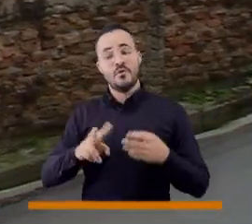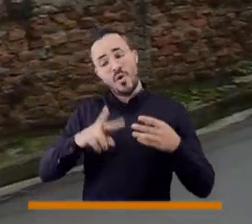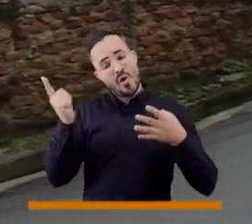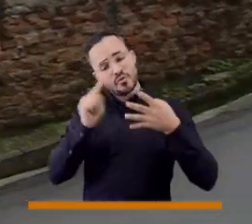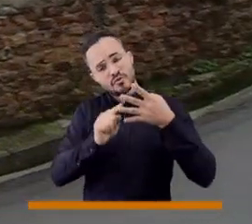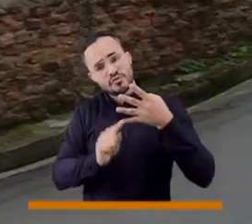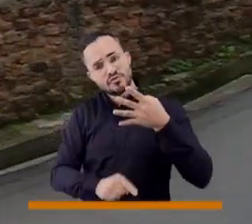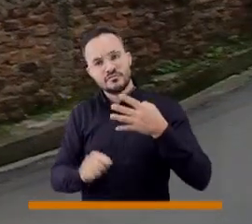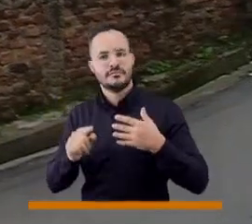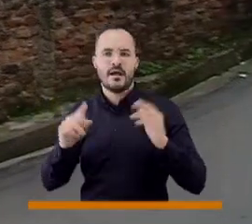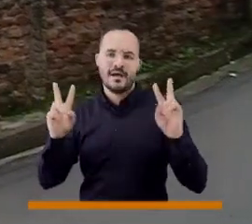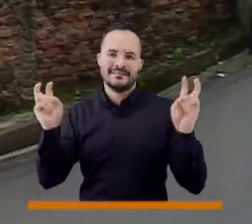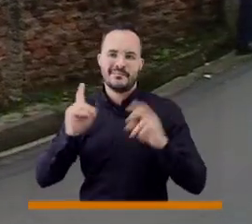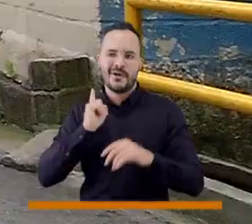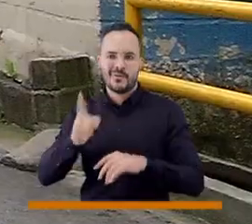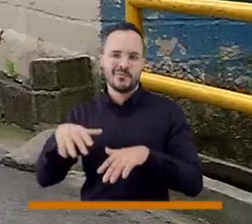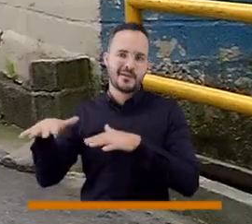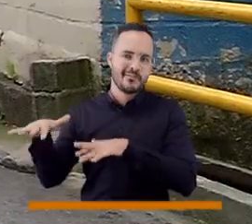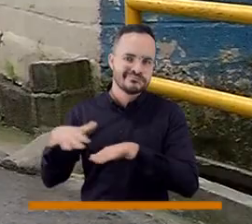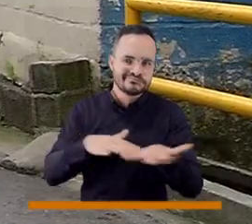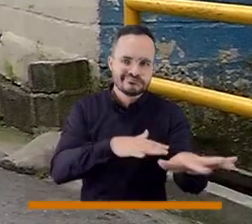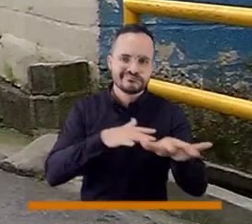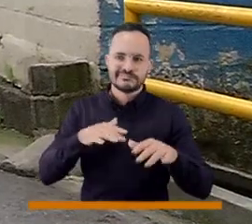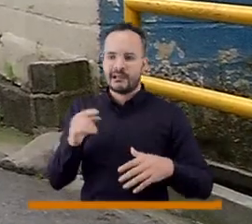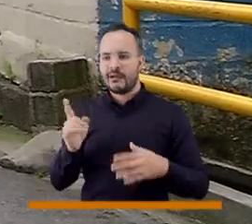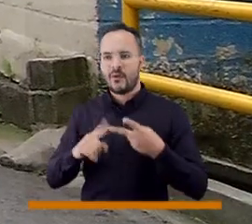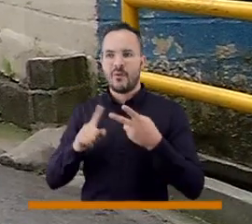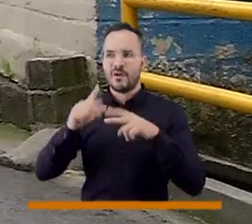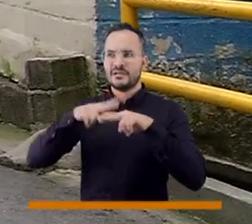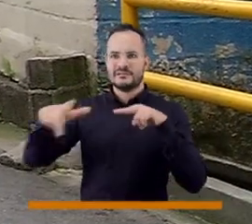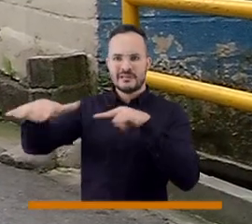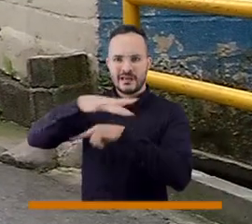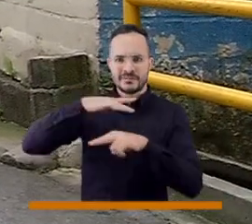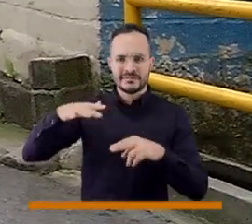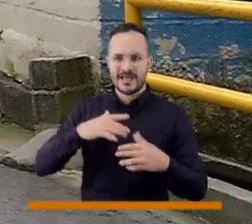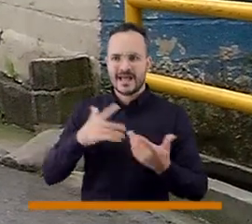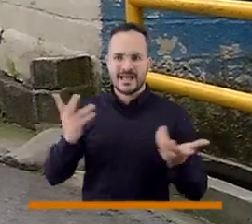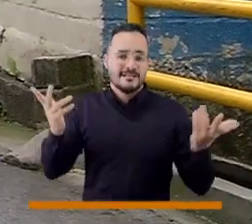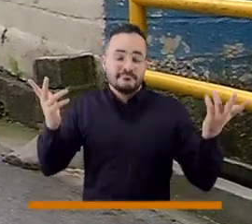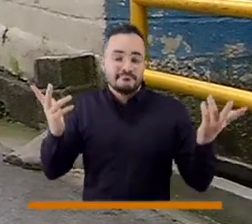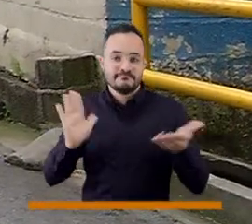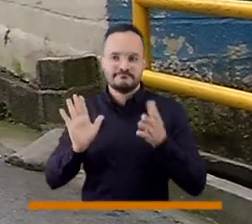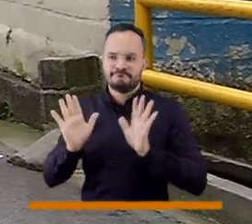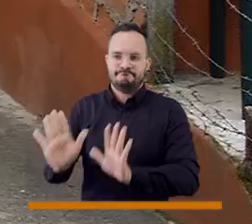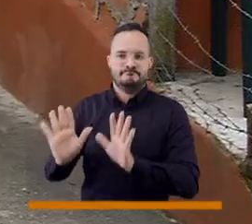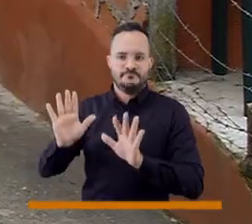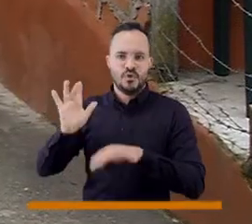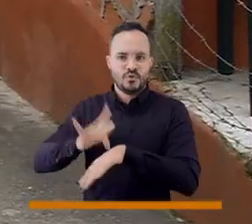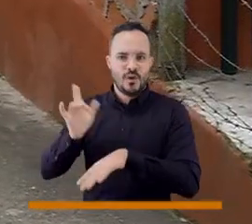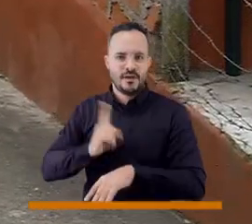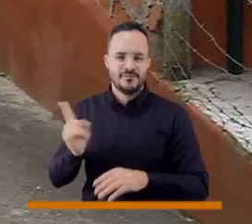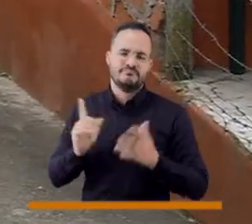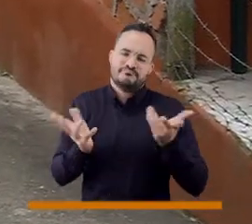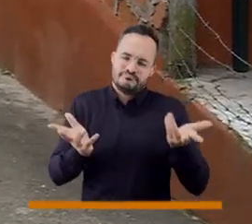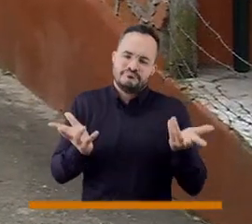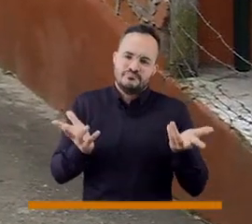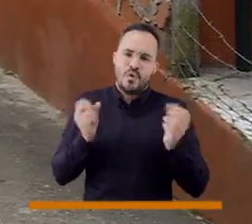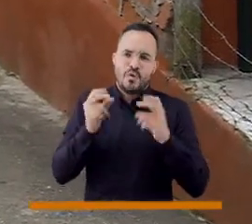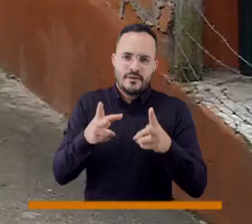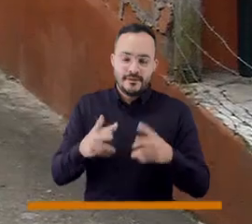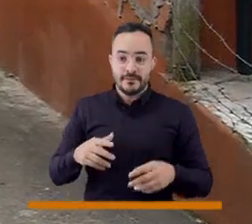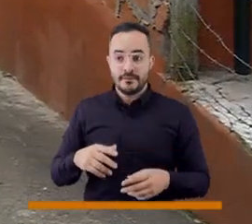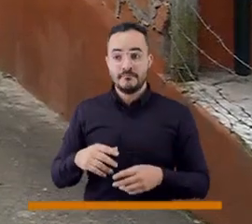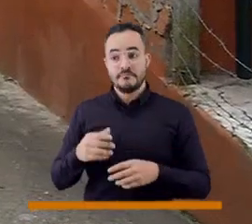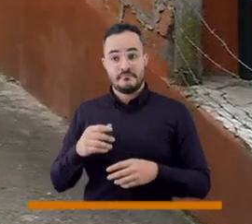resto de exenciones son casi todas de retiros de quebrada o medioambientales. Entonces, no tienen tanto que ver con la